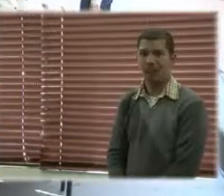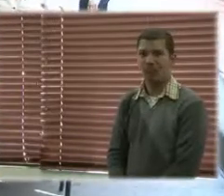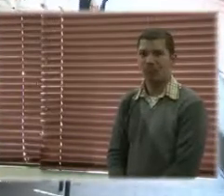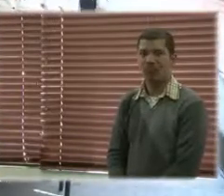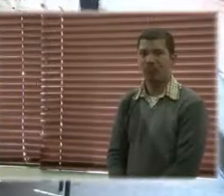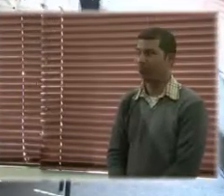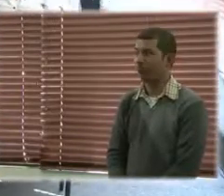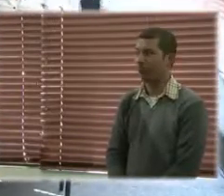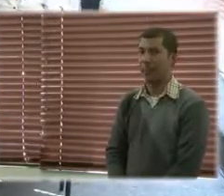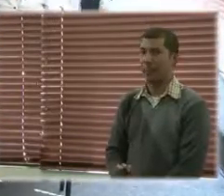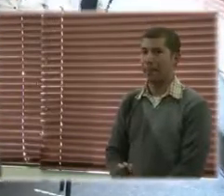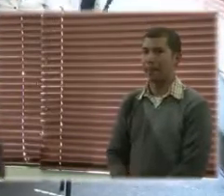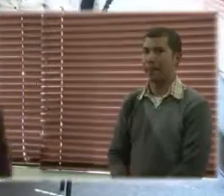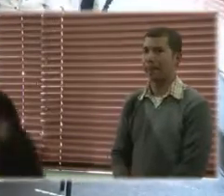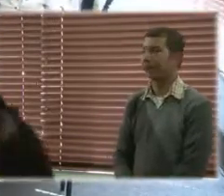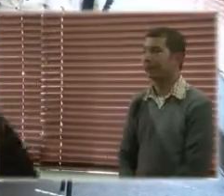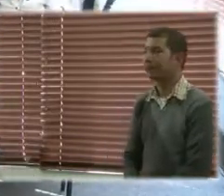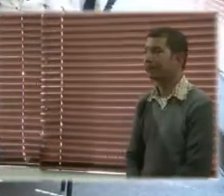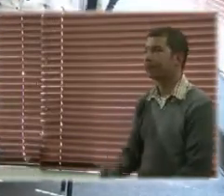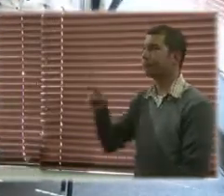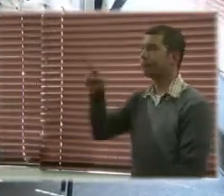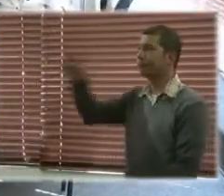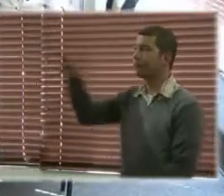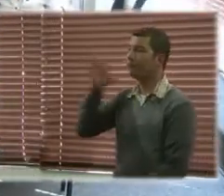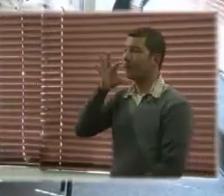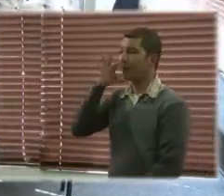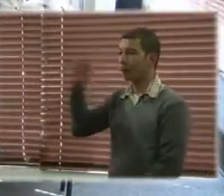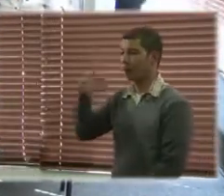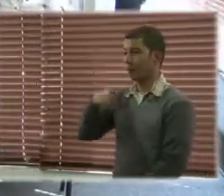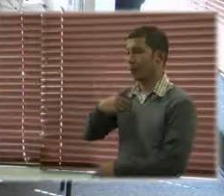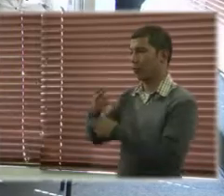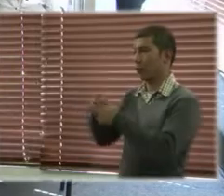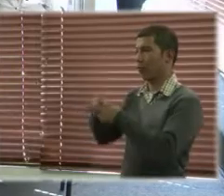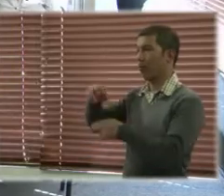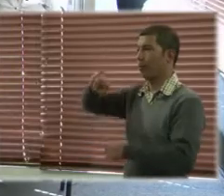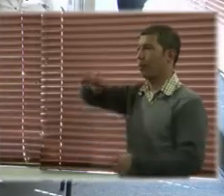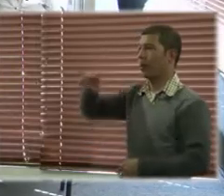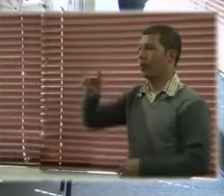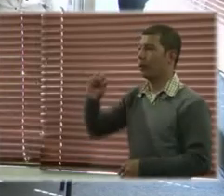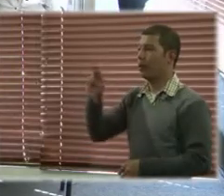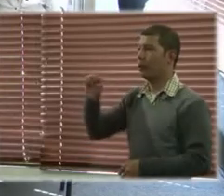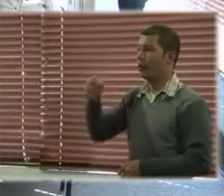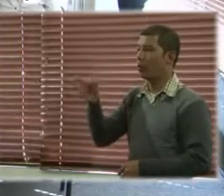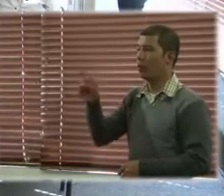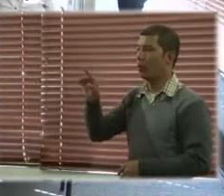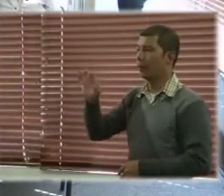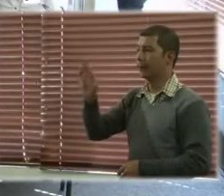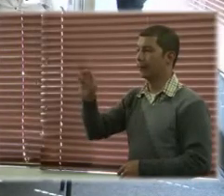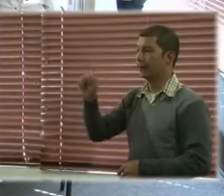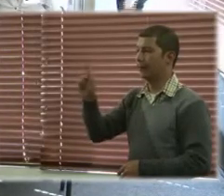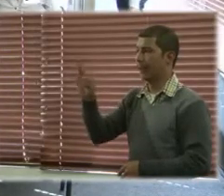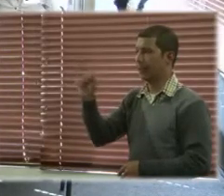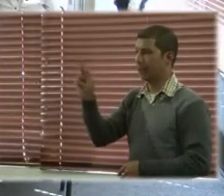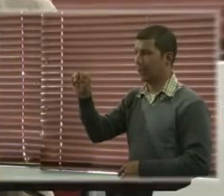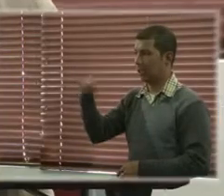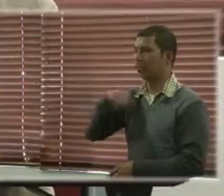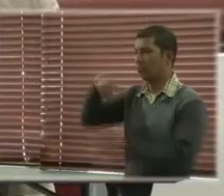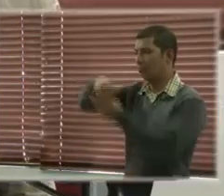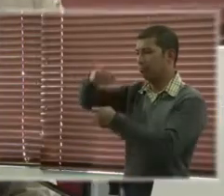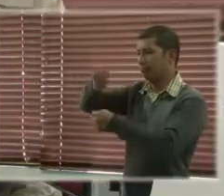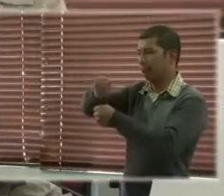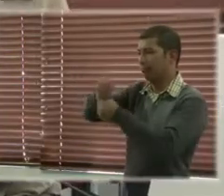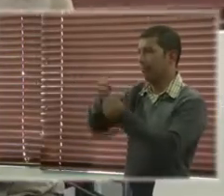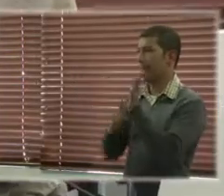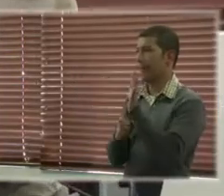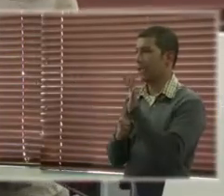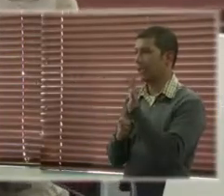Hola, mi nombre es Juan Sebastián y trabajo en País y la pregunta que quería hacer a Silvia es